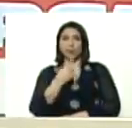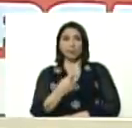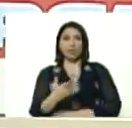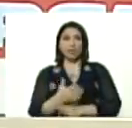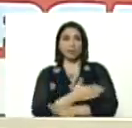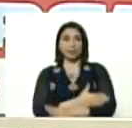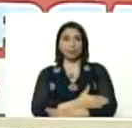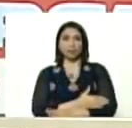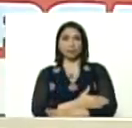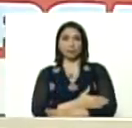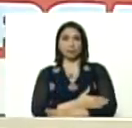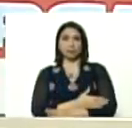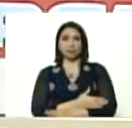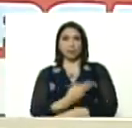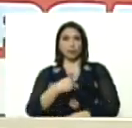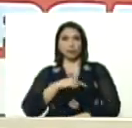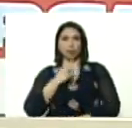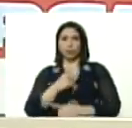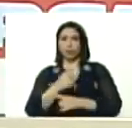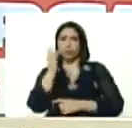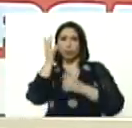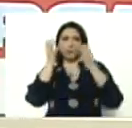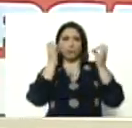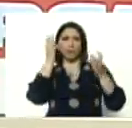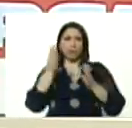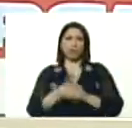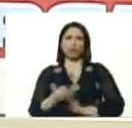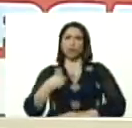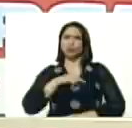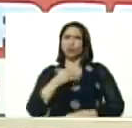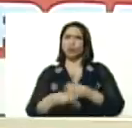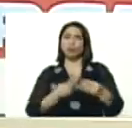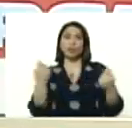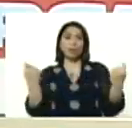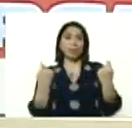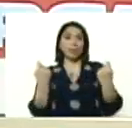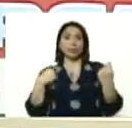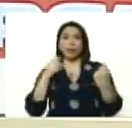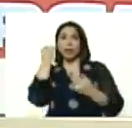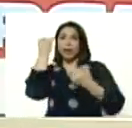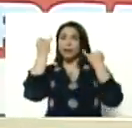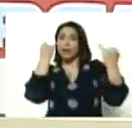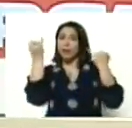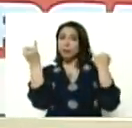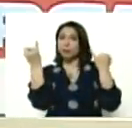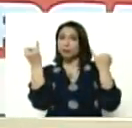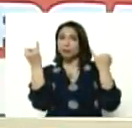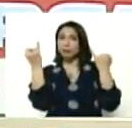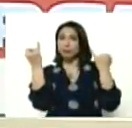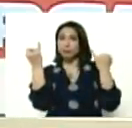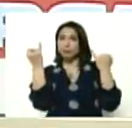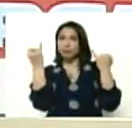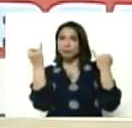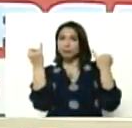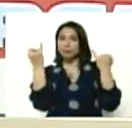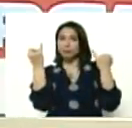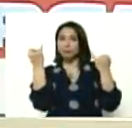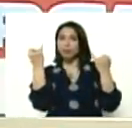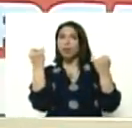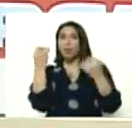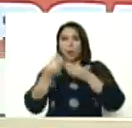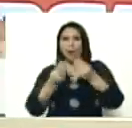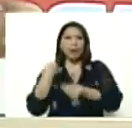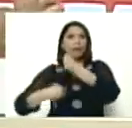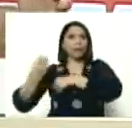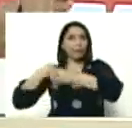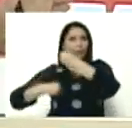eso, de que nos inventemos nosotros, cómo hacer la campaña, el que tenga las ideas, nos las hace saber, pues todas